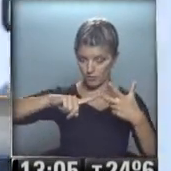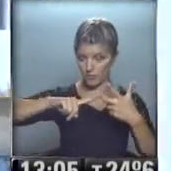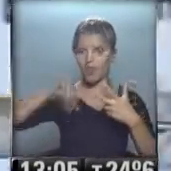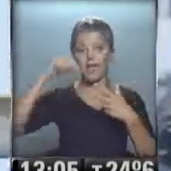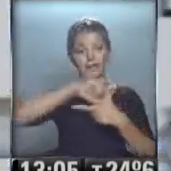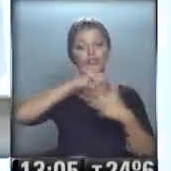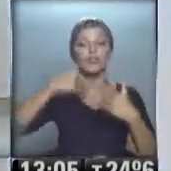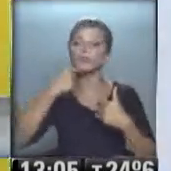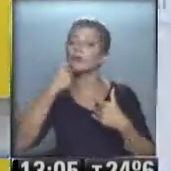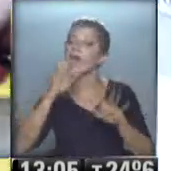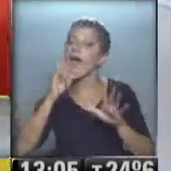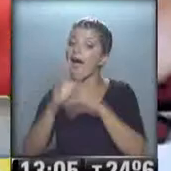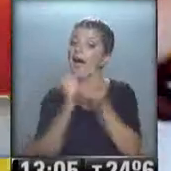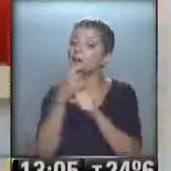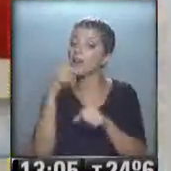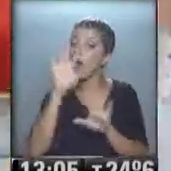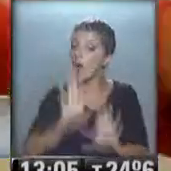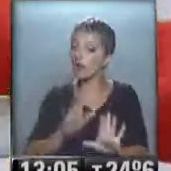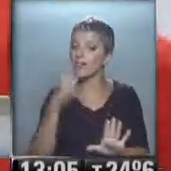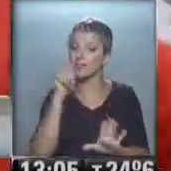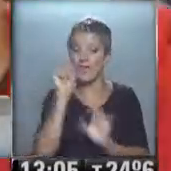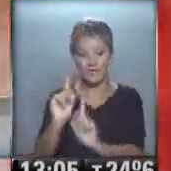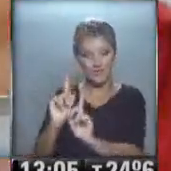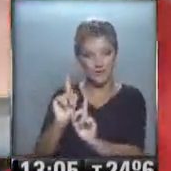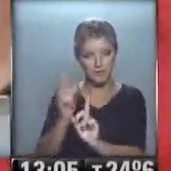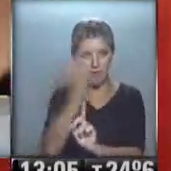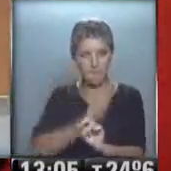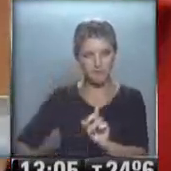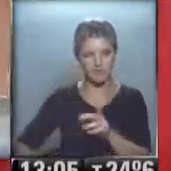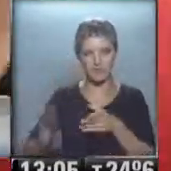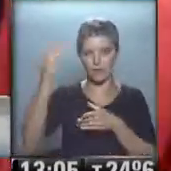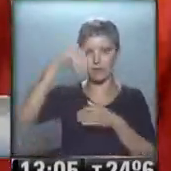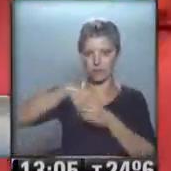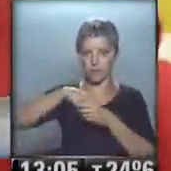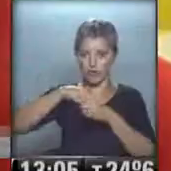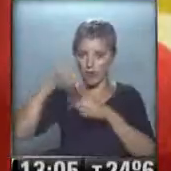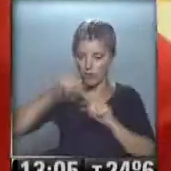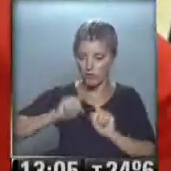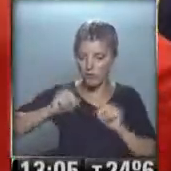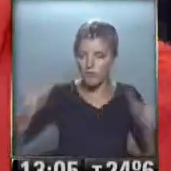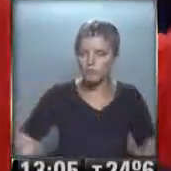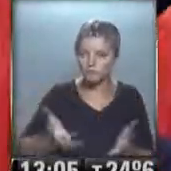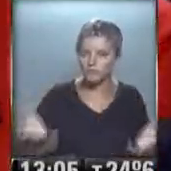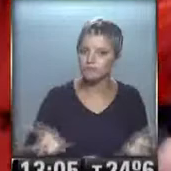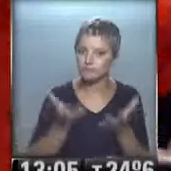según todo indica, la incluirá a ella misma como motor de los cambios que anuncia.